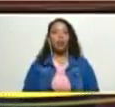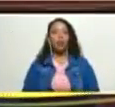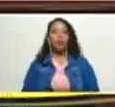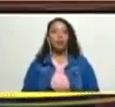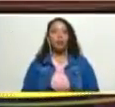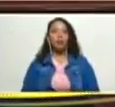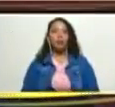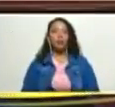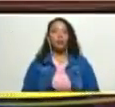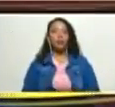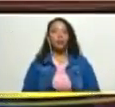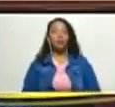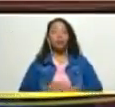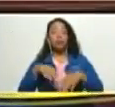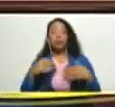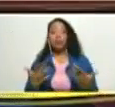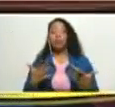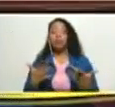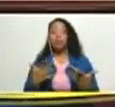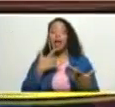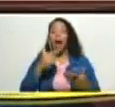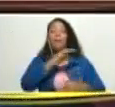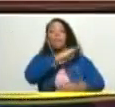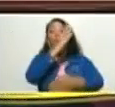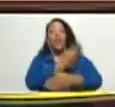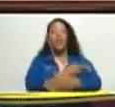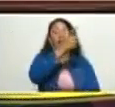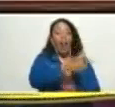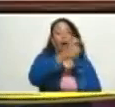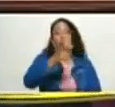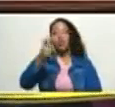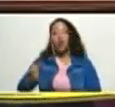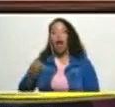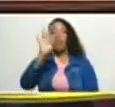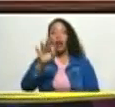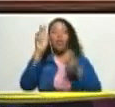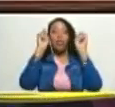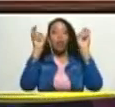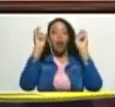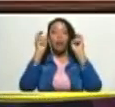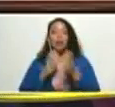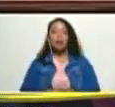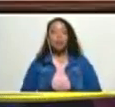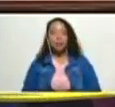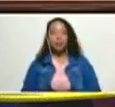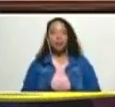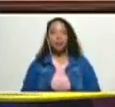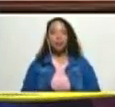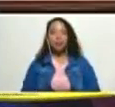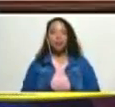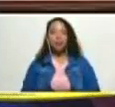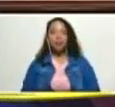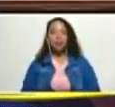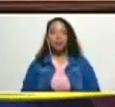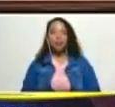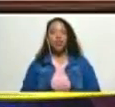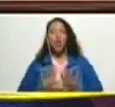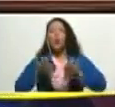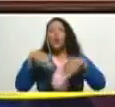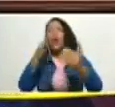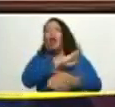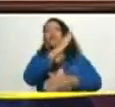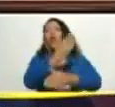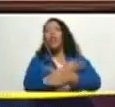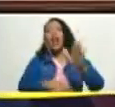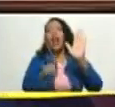que designa al poder ciudadano y sus tres órganos cuál es el poder legislativo